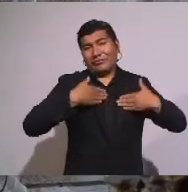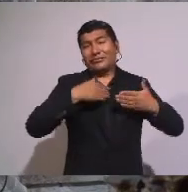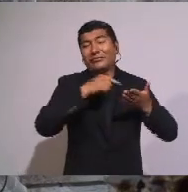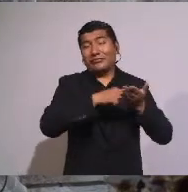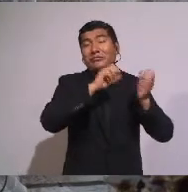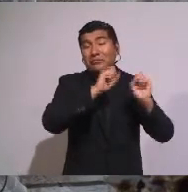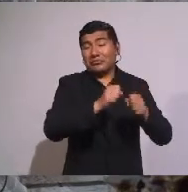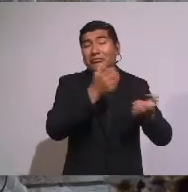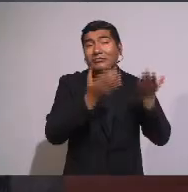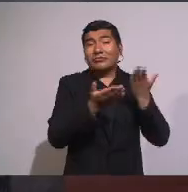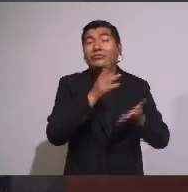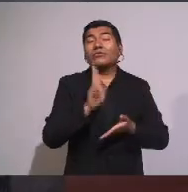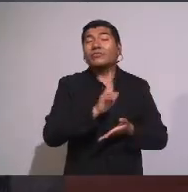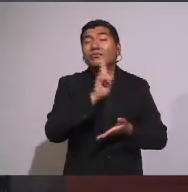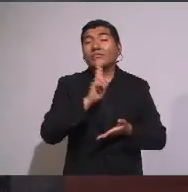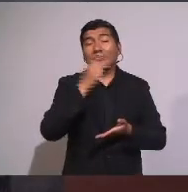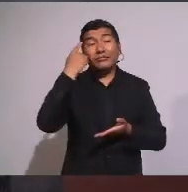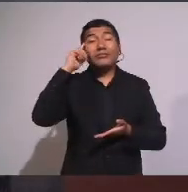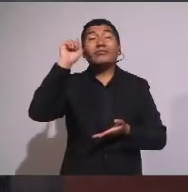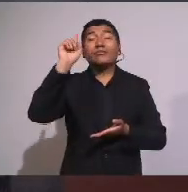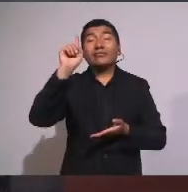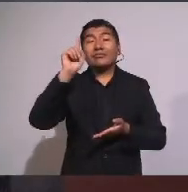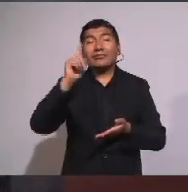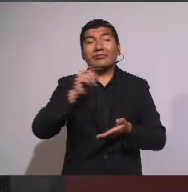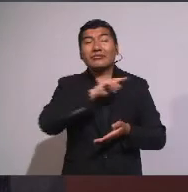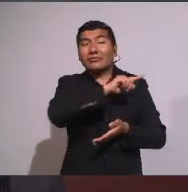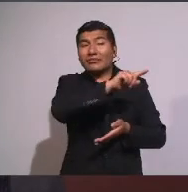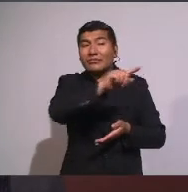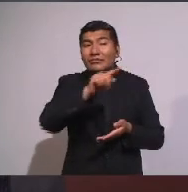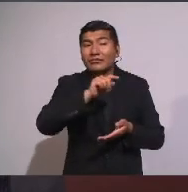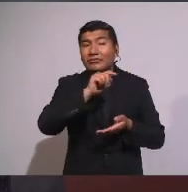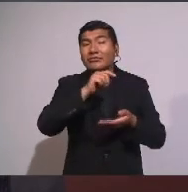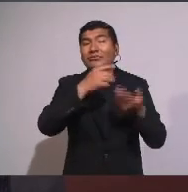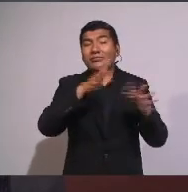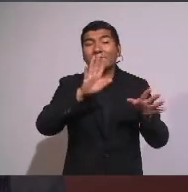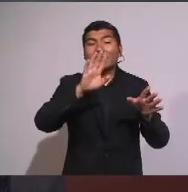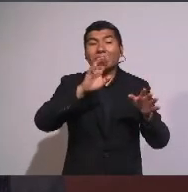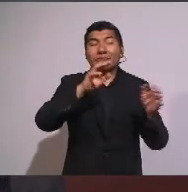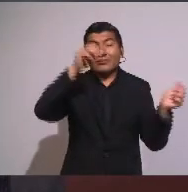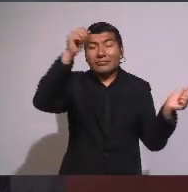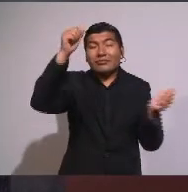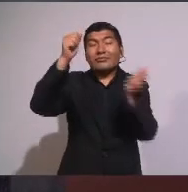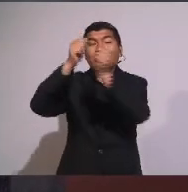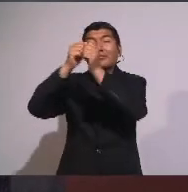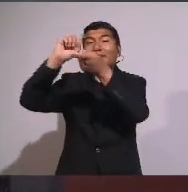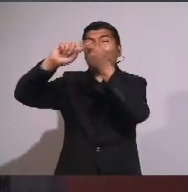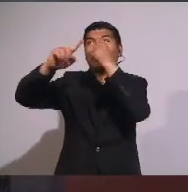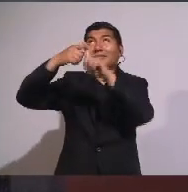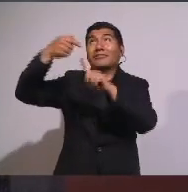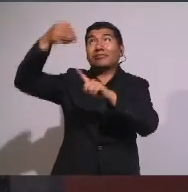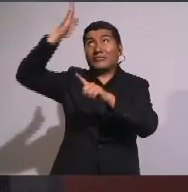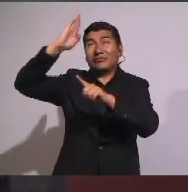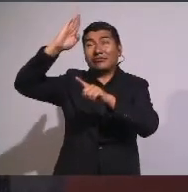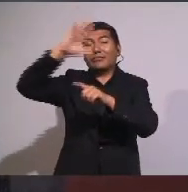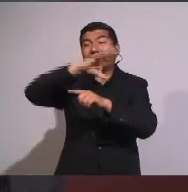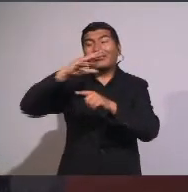estímulo Para que sean Amigos de Dios Y amigos nuestros